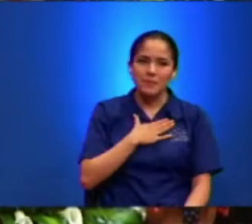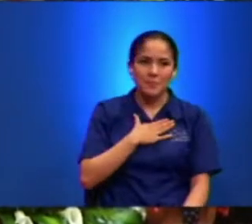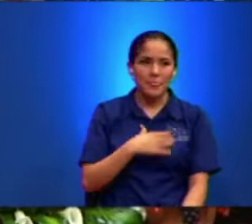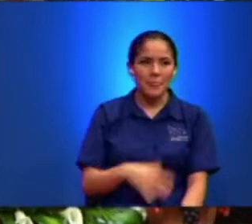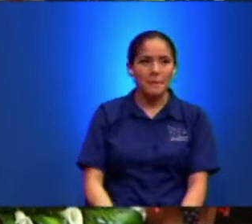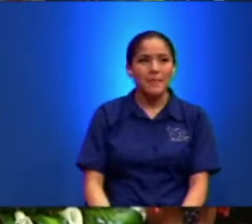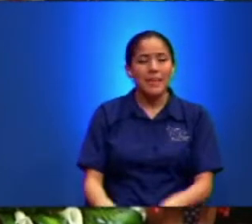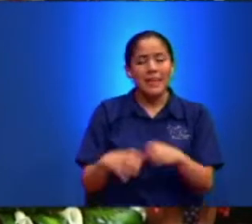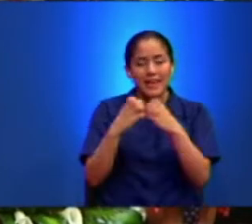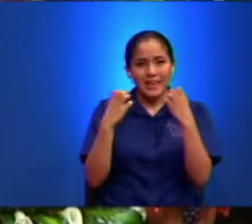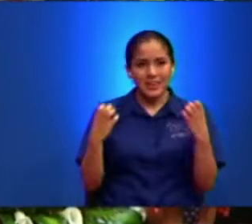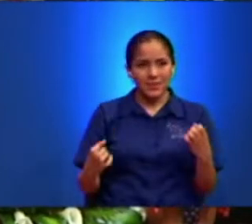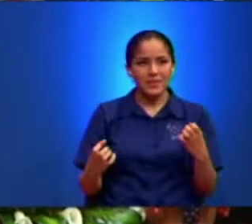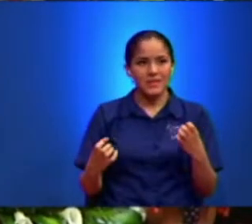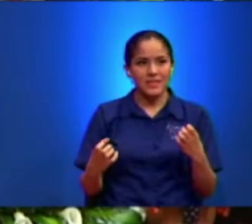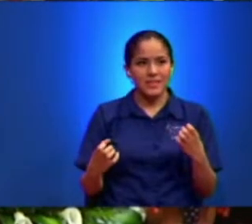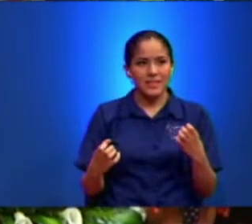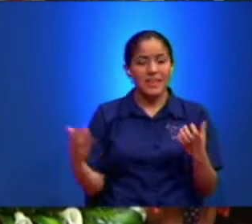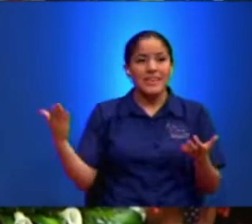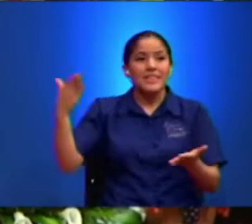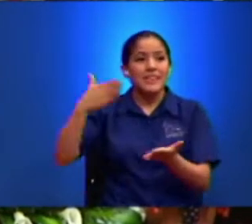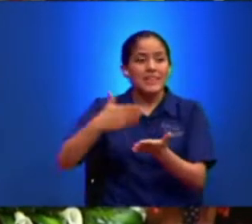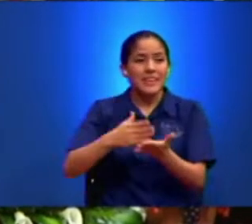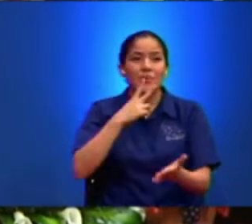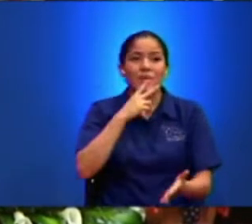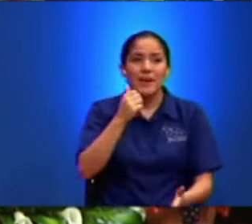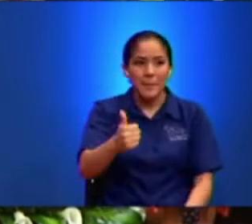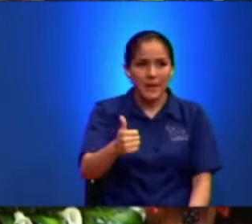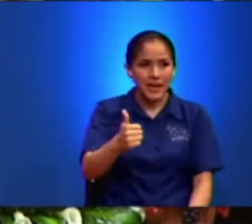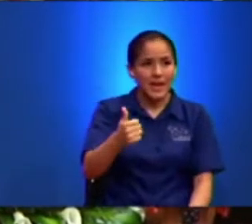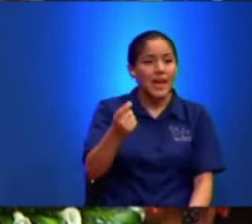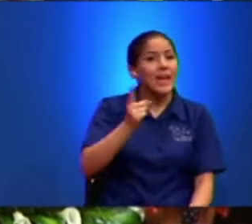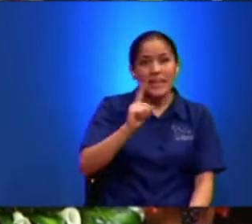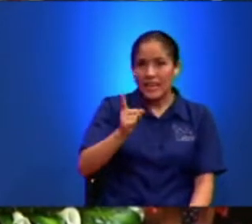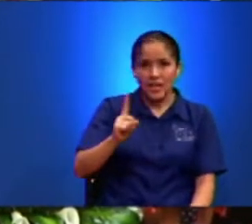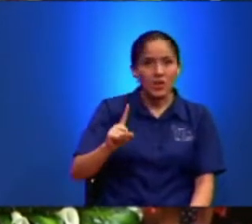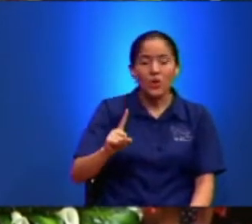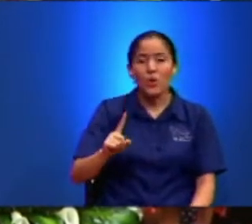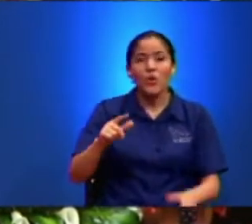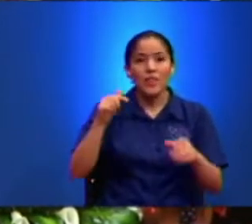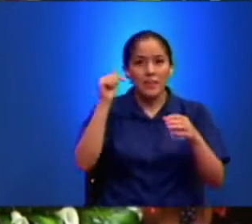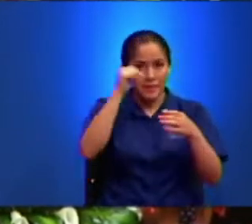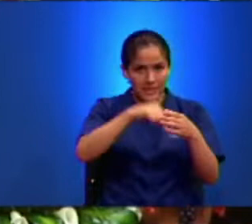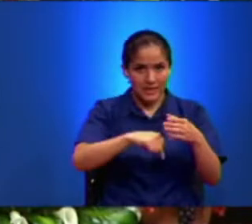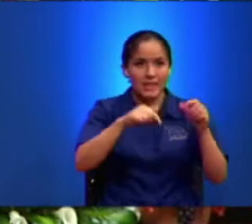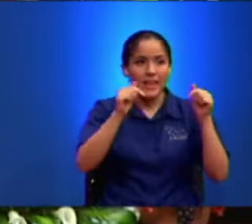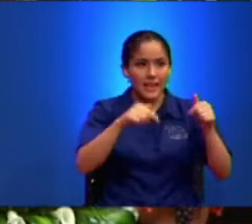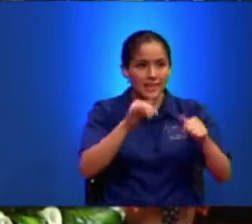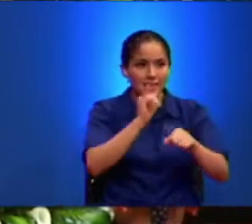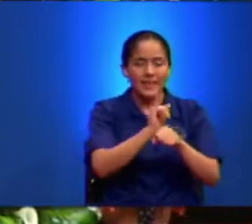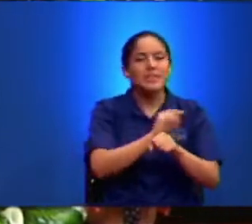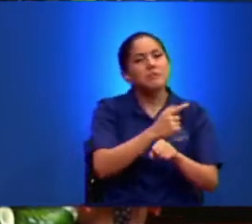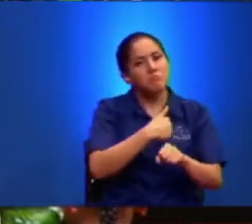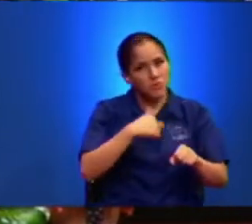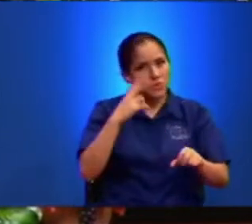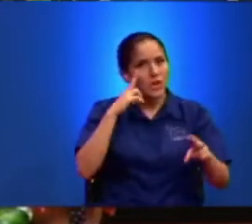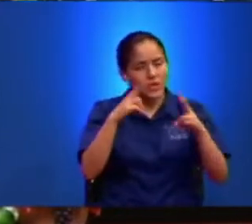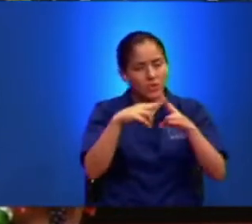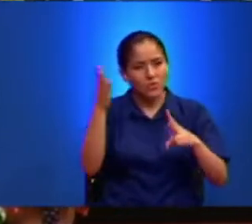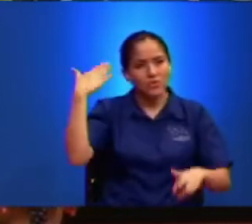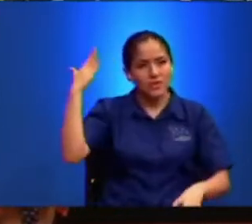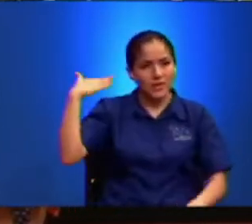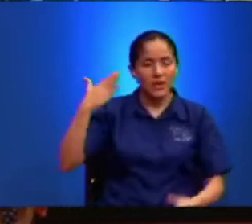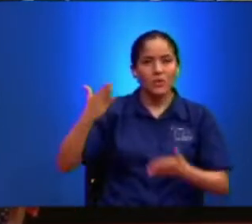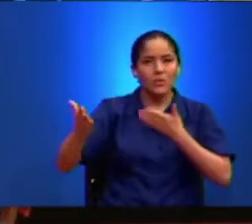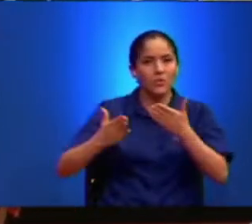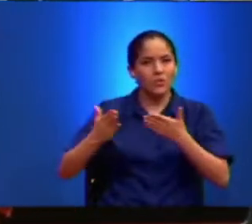Y Entonces Se Acerca Una Hermana Que No Era De La Iglesia De Acá Pero Yo La Conocía Era Una